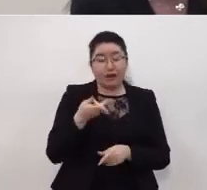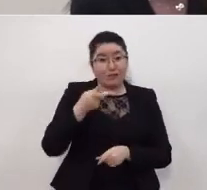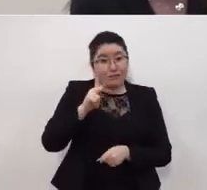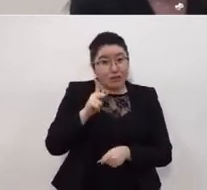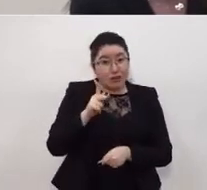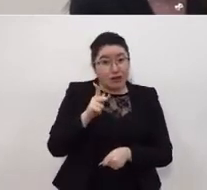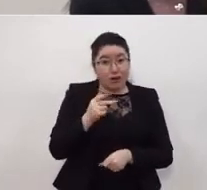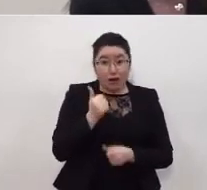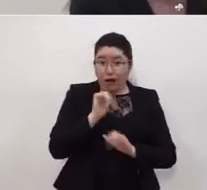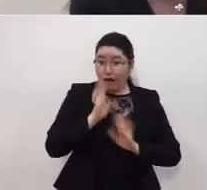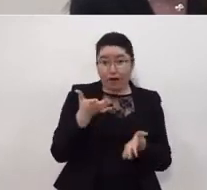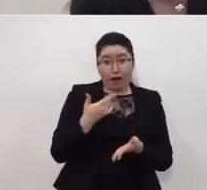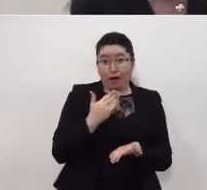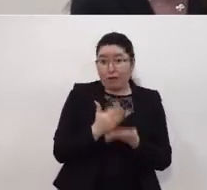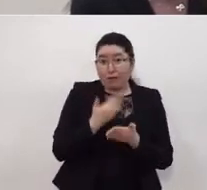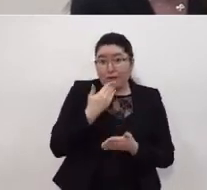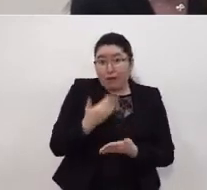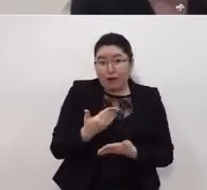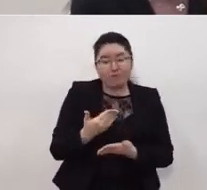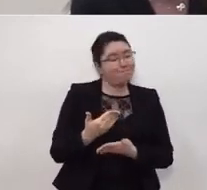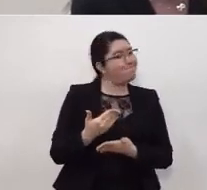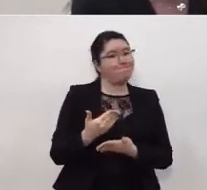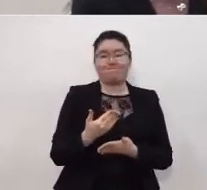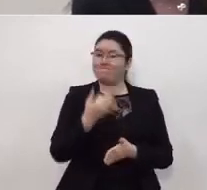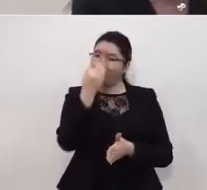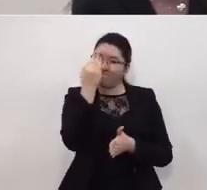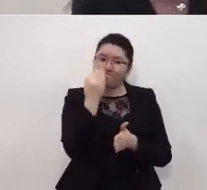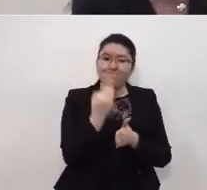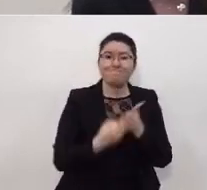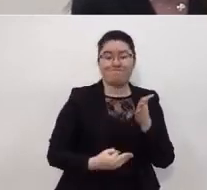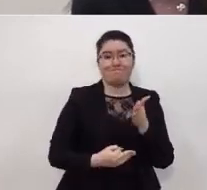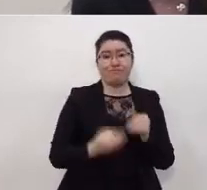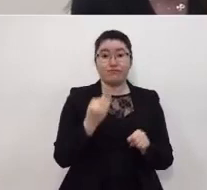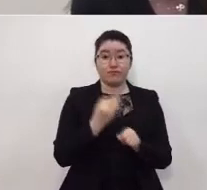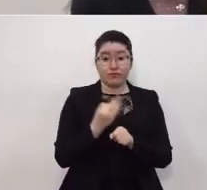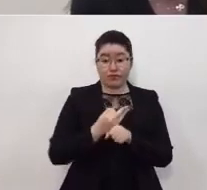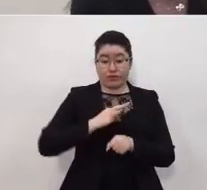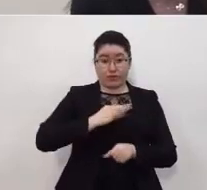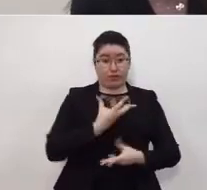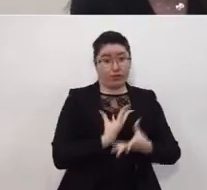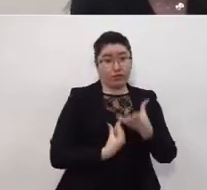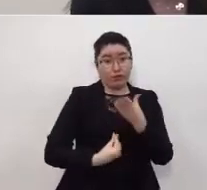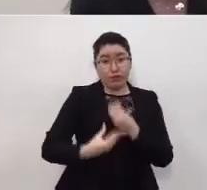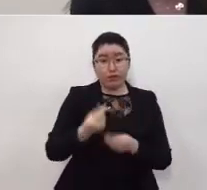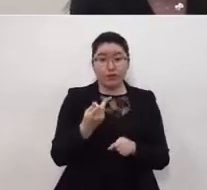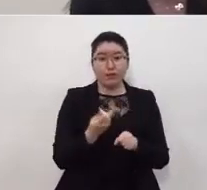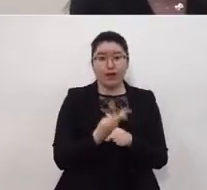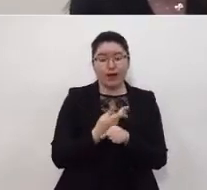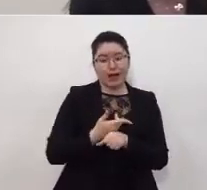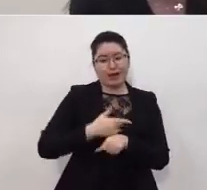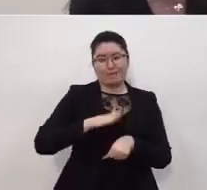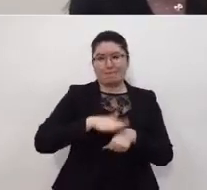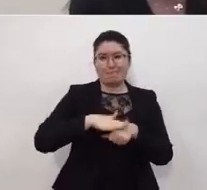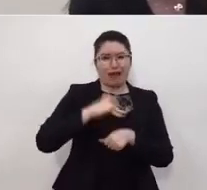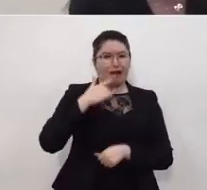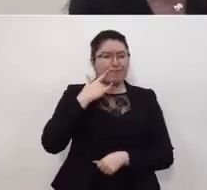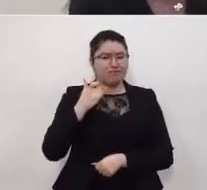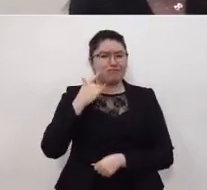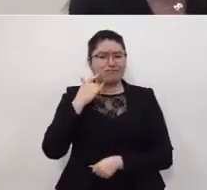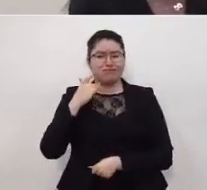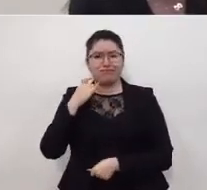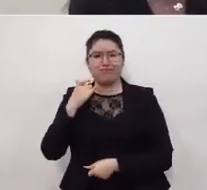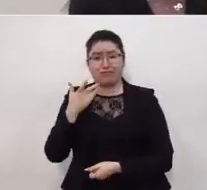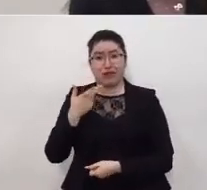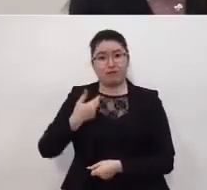embargo no es suficiente la inercia que tiene la epidemia en esta región requiere esfuerzos adicionales